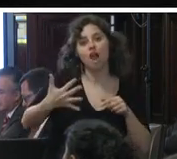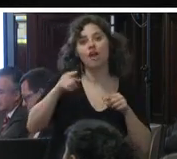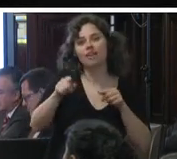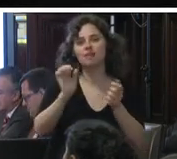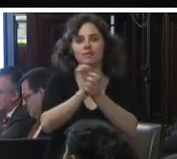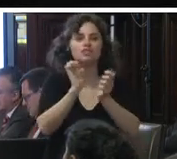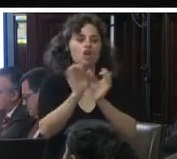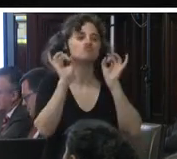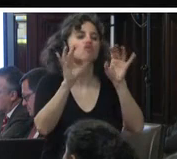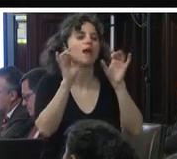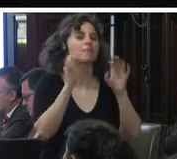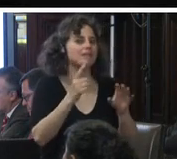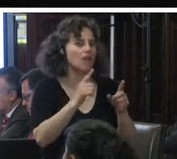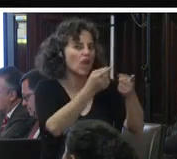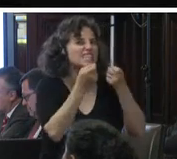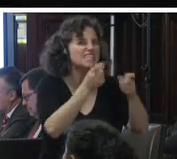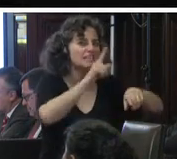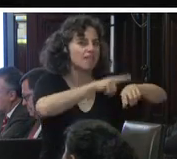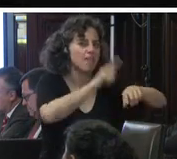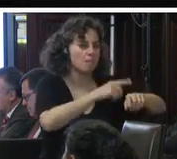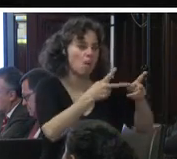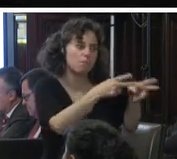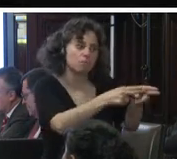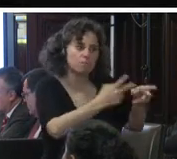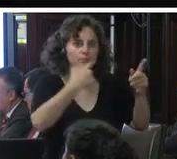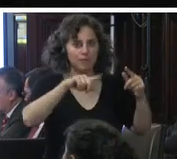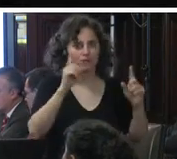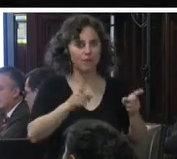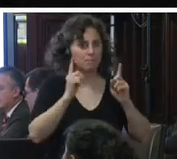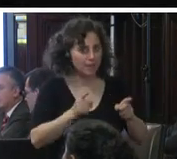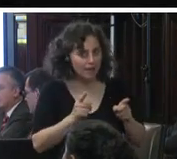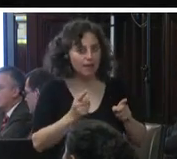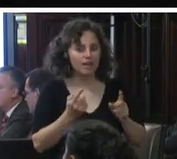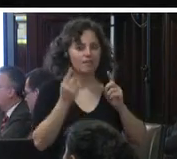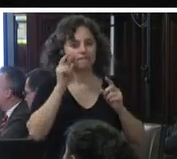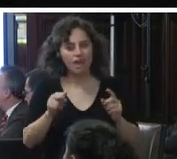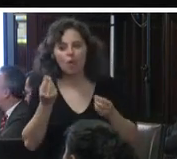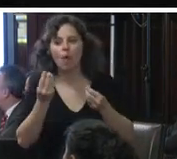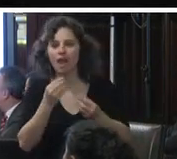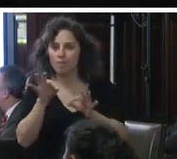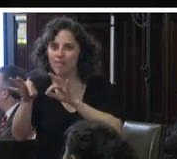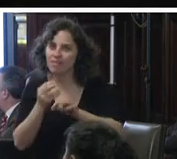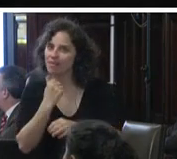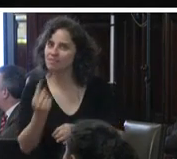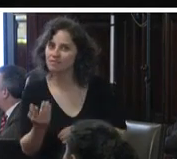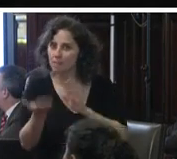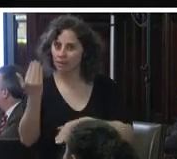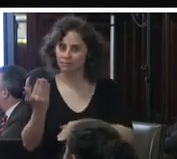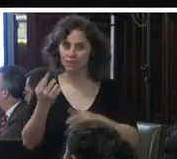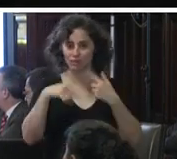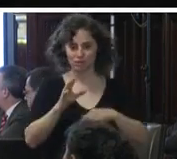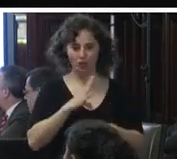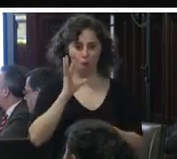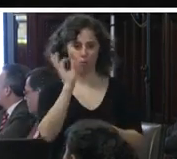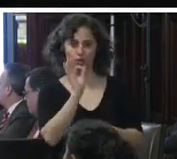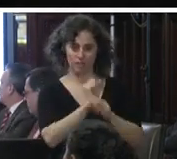dure sólo el tiempo indispensable pero también la conveniencia de la medida entonces da esta posibilidad de que de que